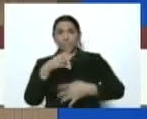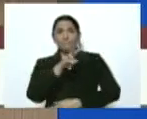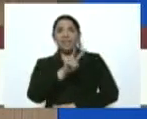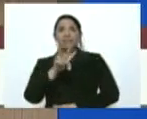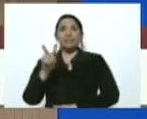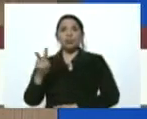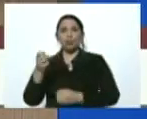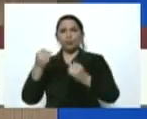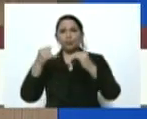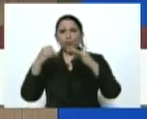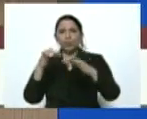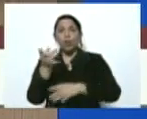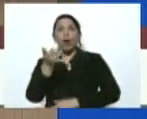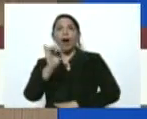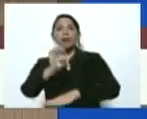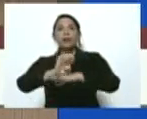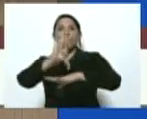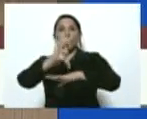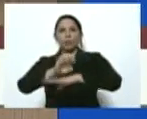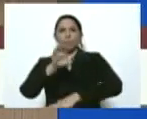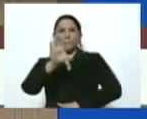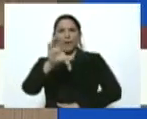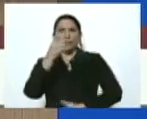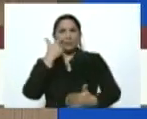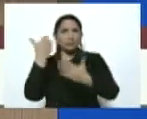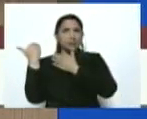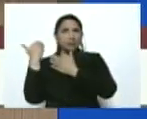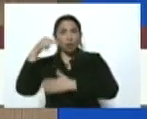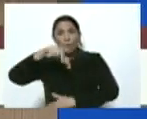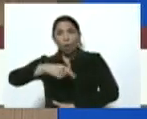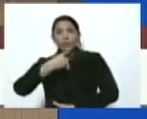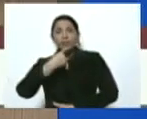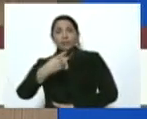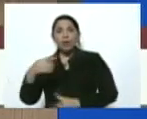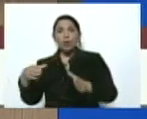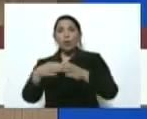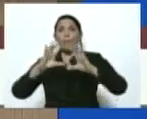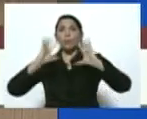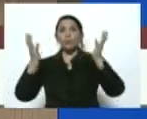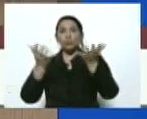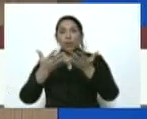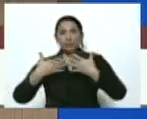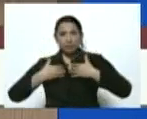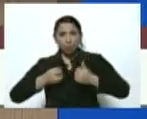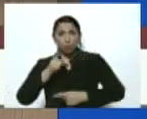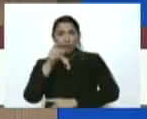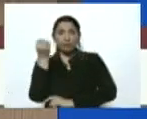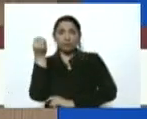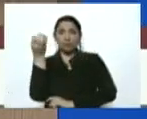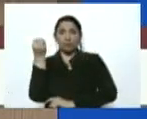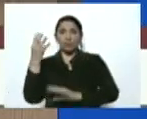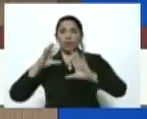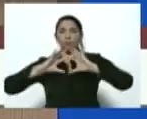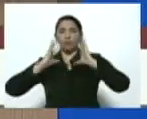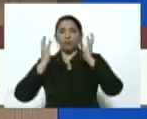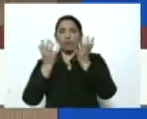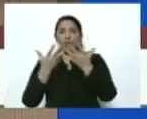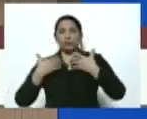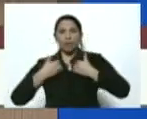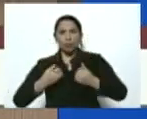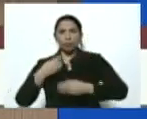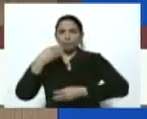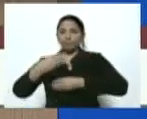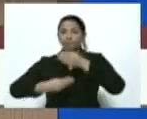está Ecuador hoy decía la Organización Mundial de la Salud en esta Asamblea Mundial de Salud que se